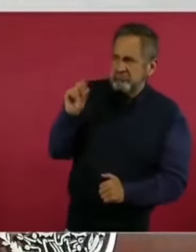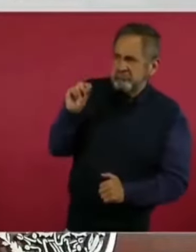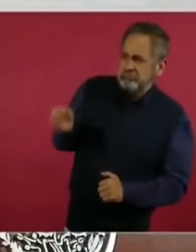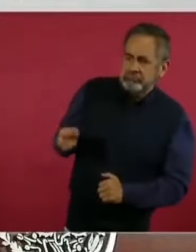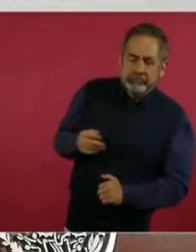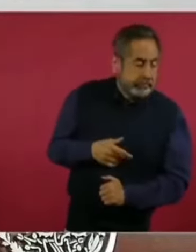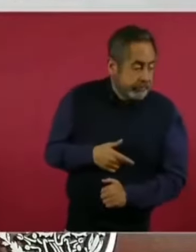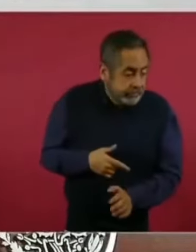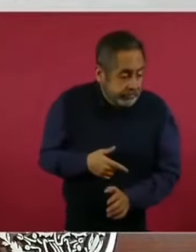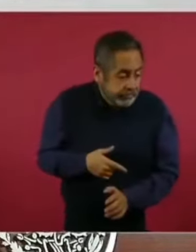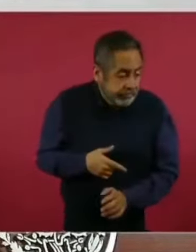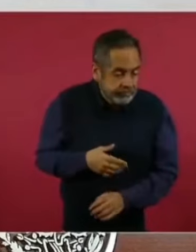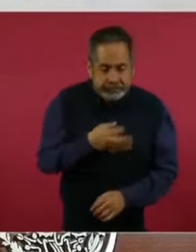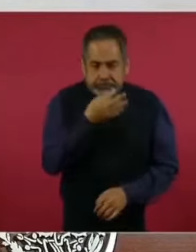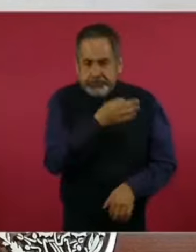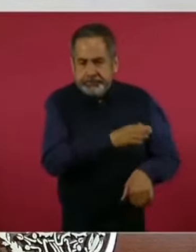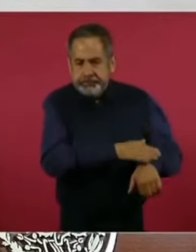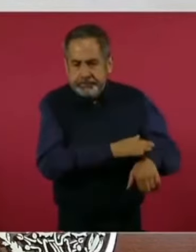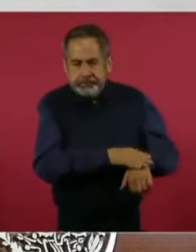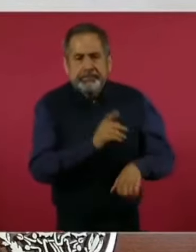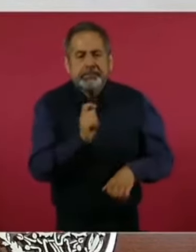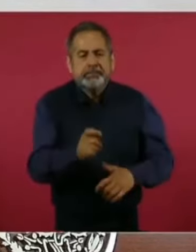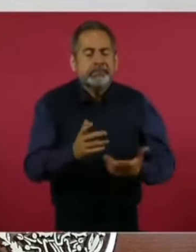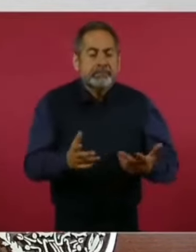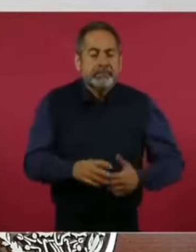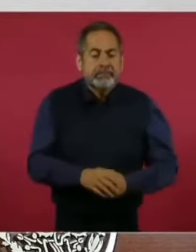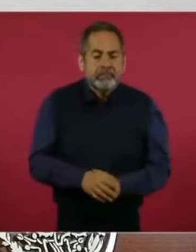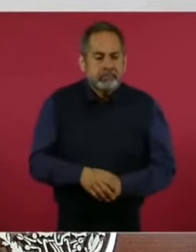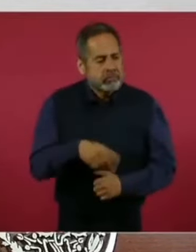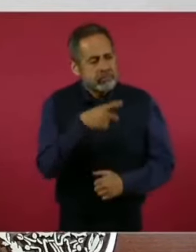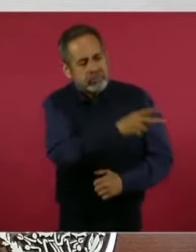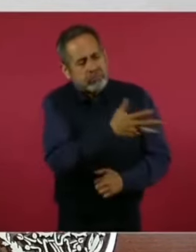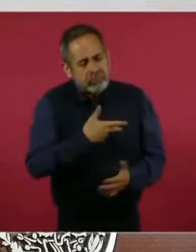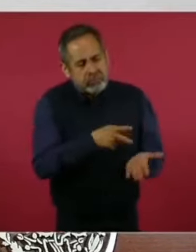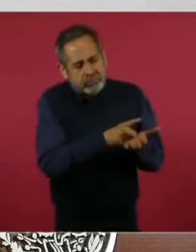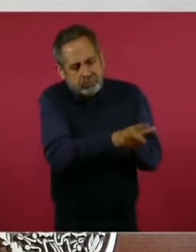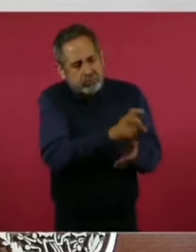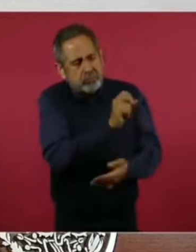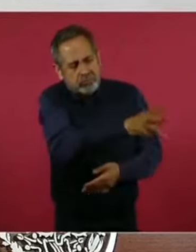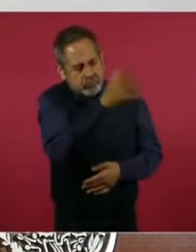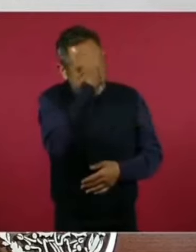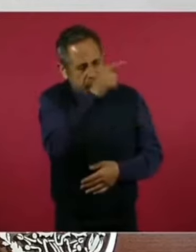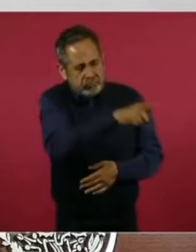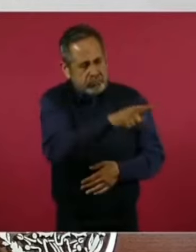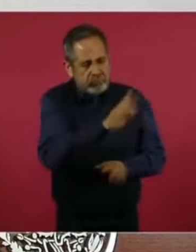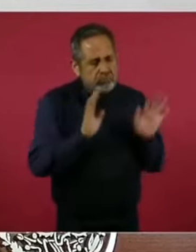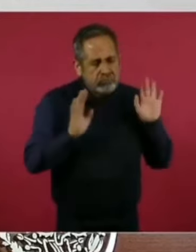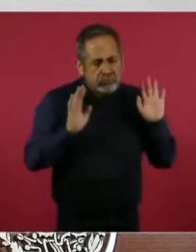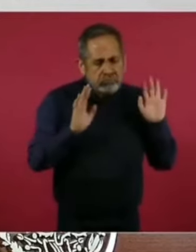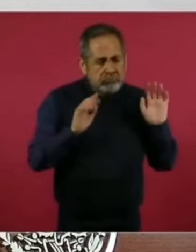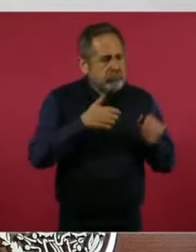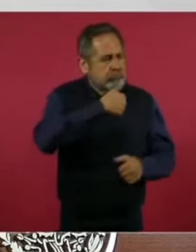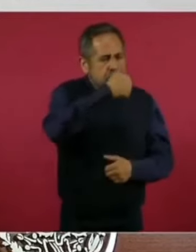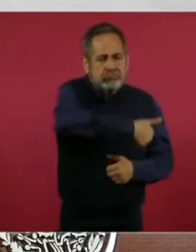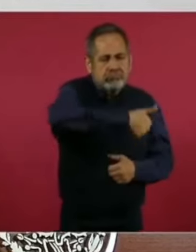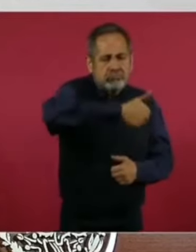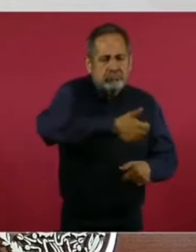es su derecho, somos libres